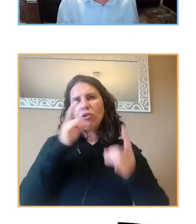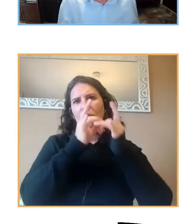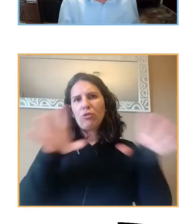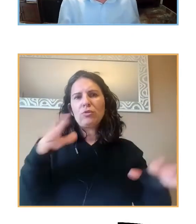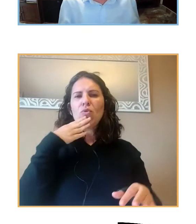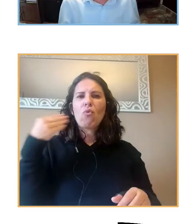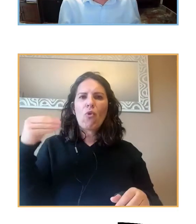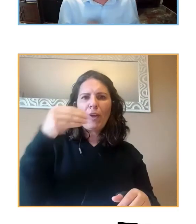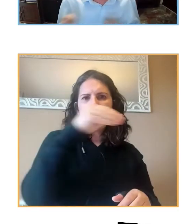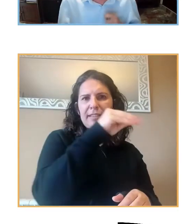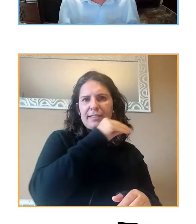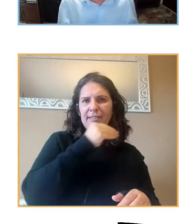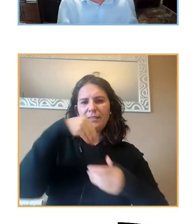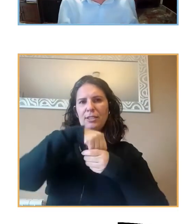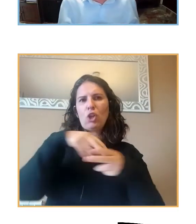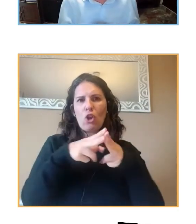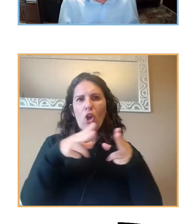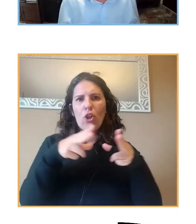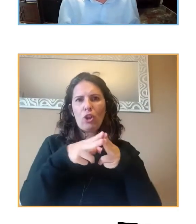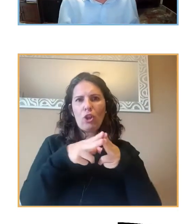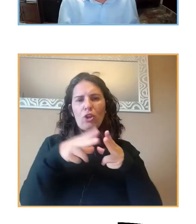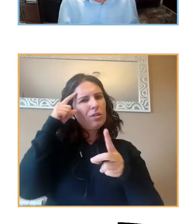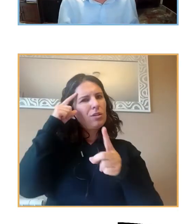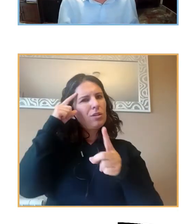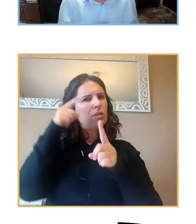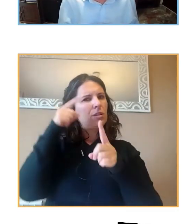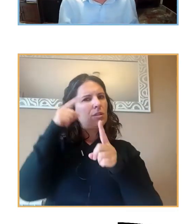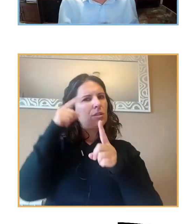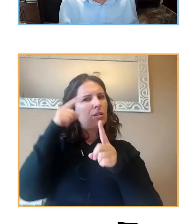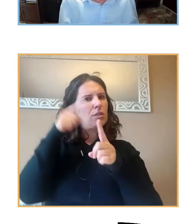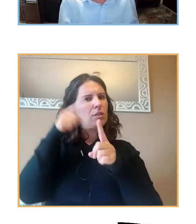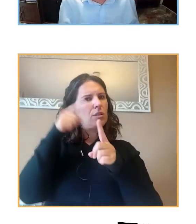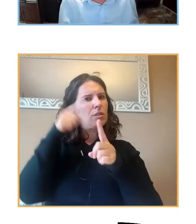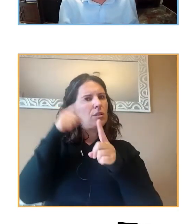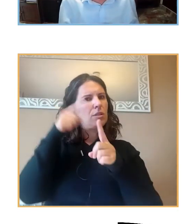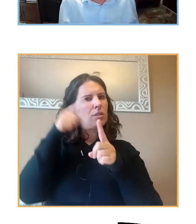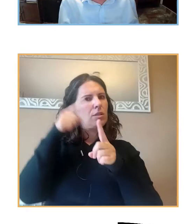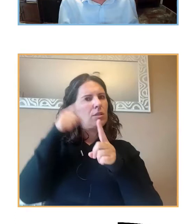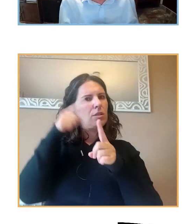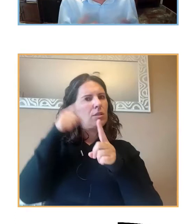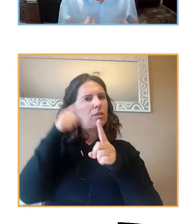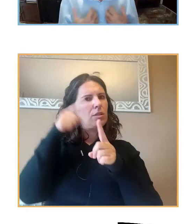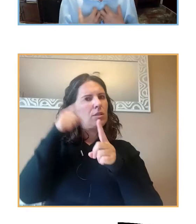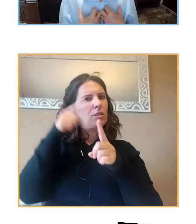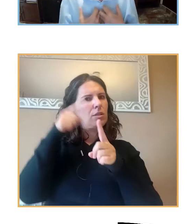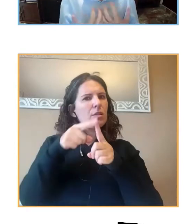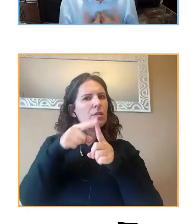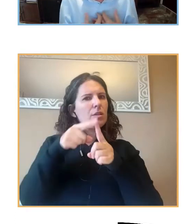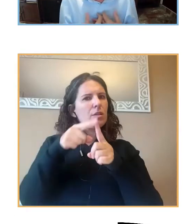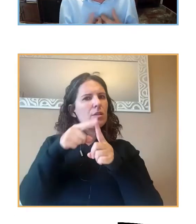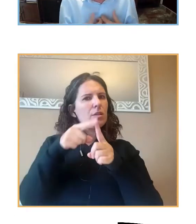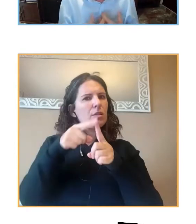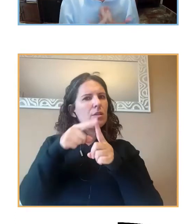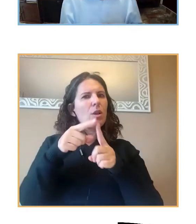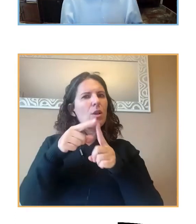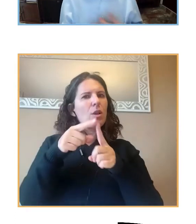asociados para que nos dijeran lo que consideraran más interesante en cuanto a cómo han sentido, cómo